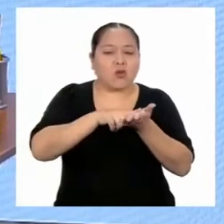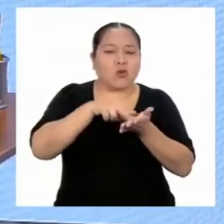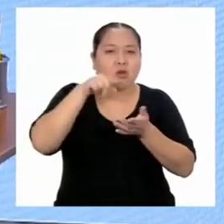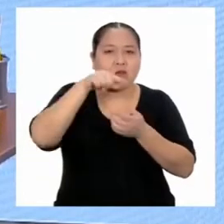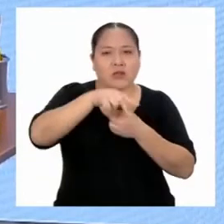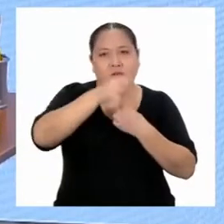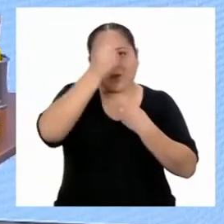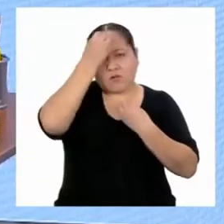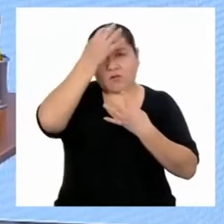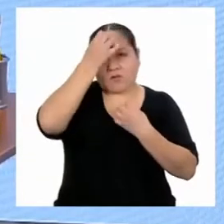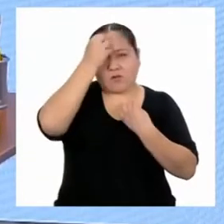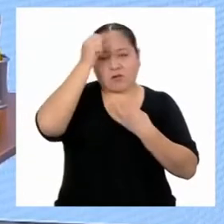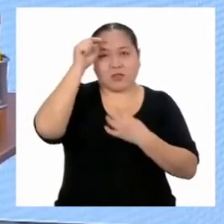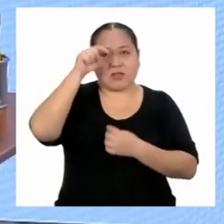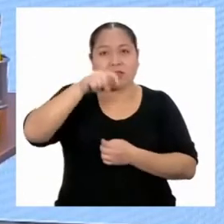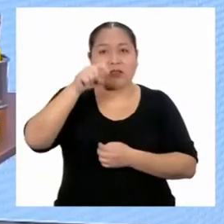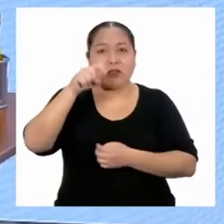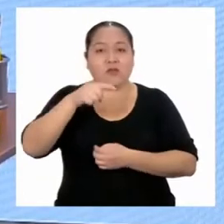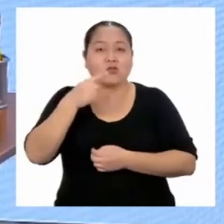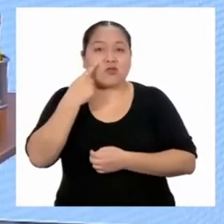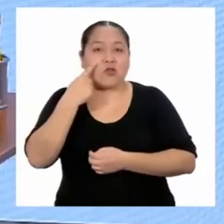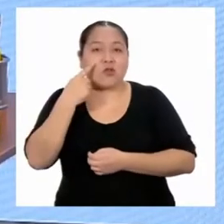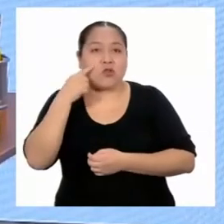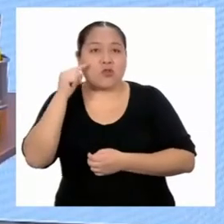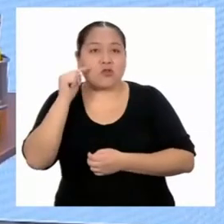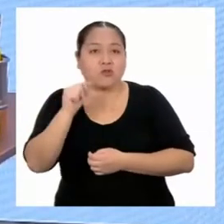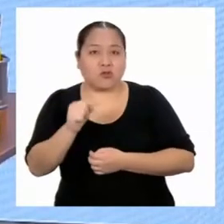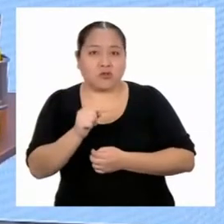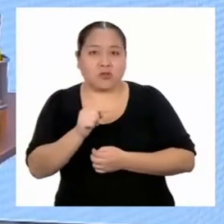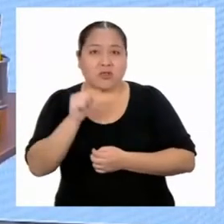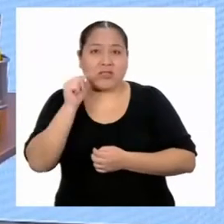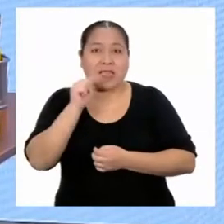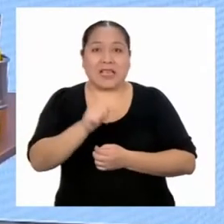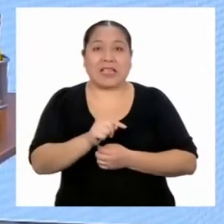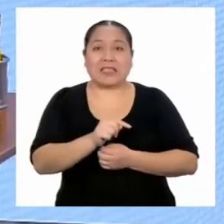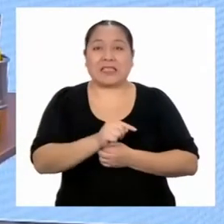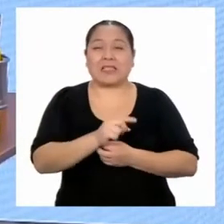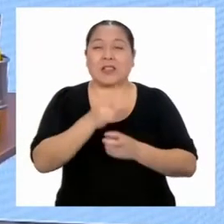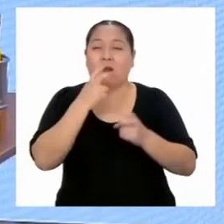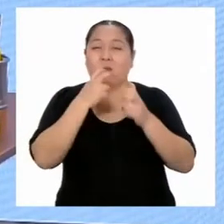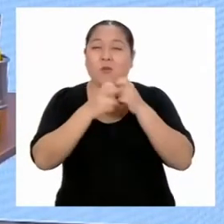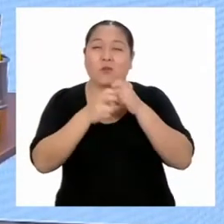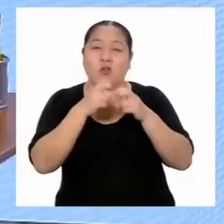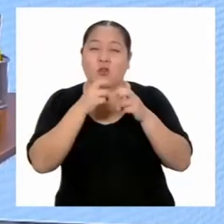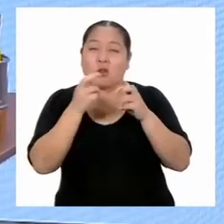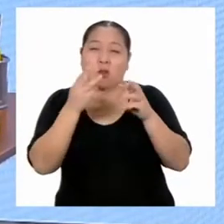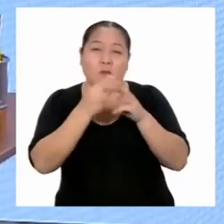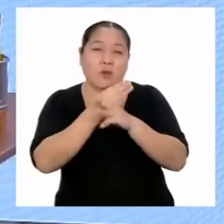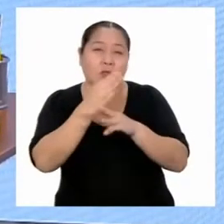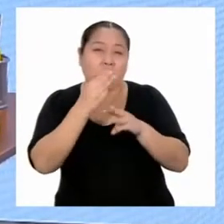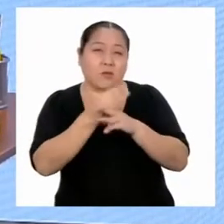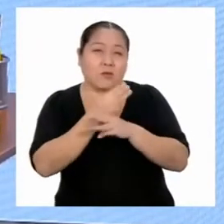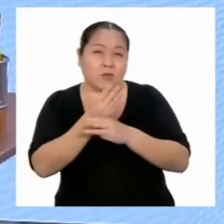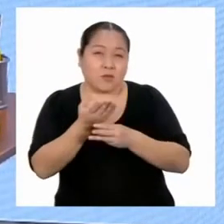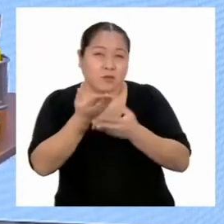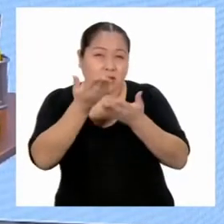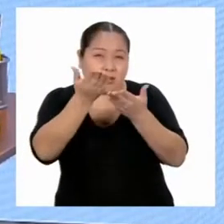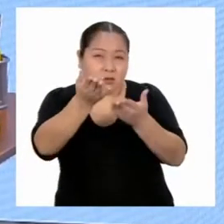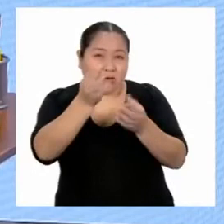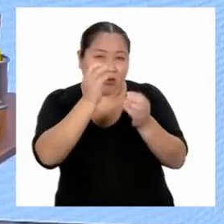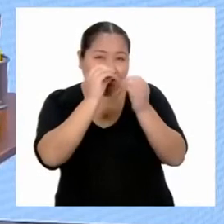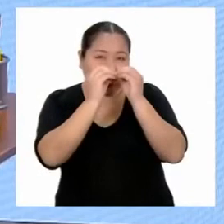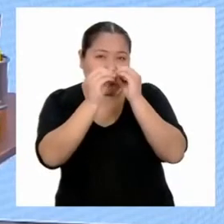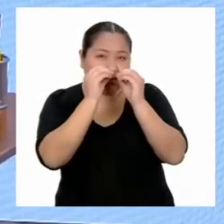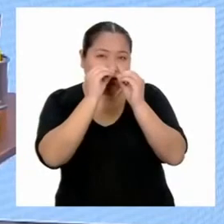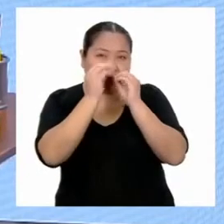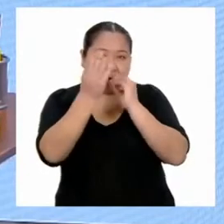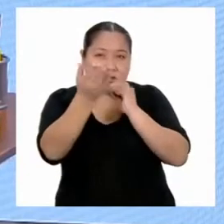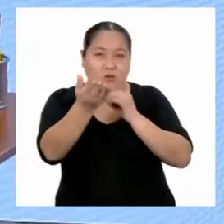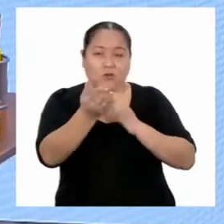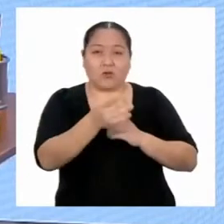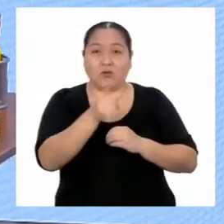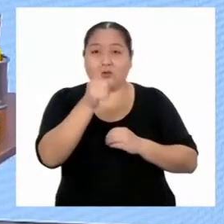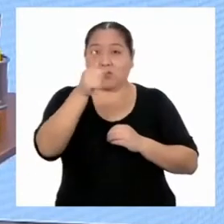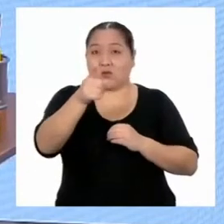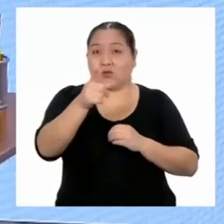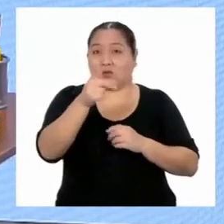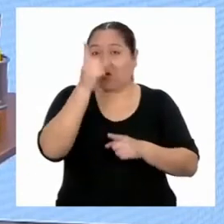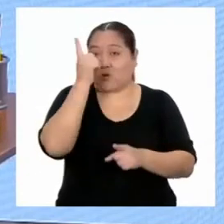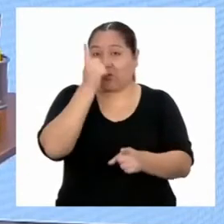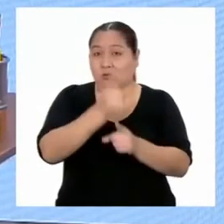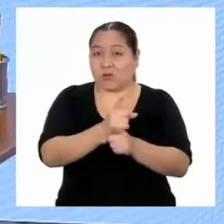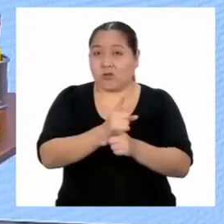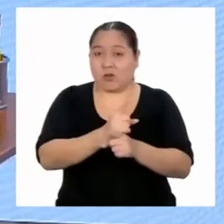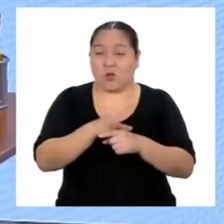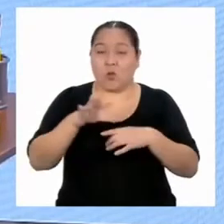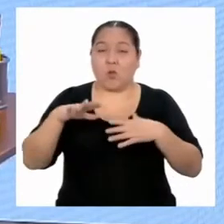pero necesitamos conocerlo. Y ese es el misterio matemático que te toca resolver. Si aciertas,